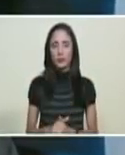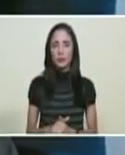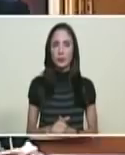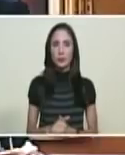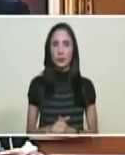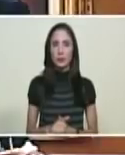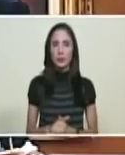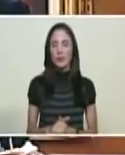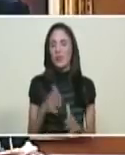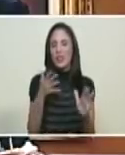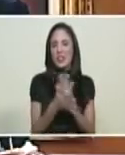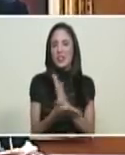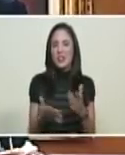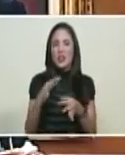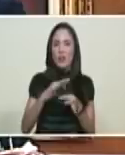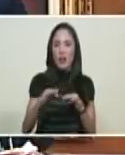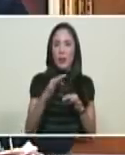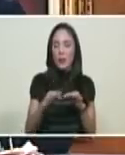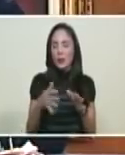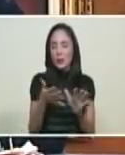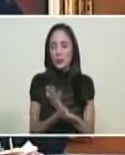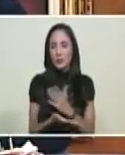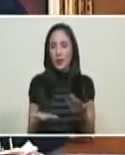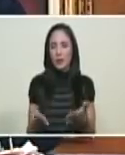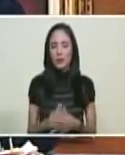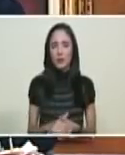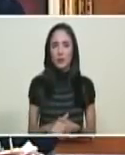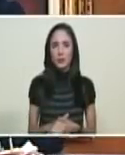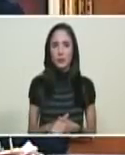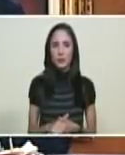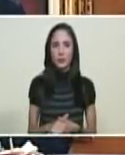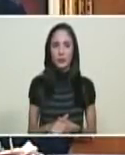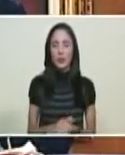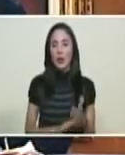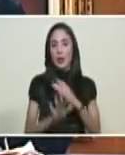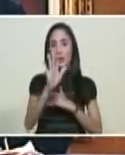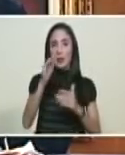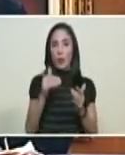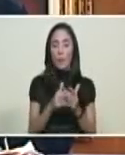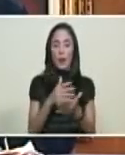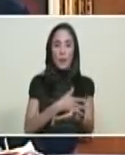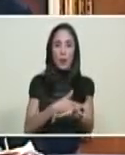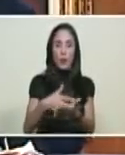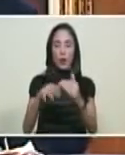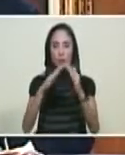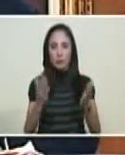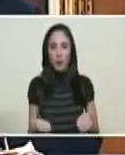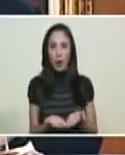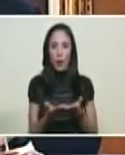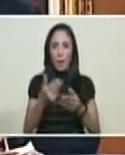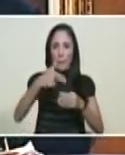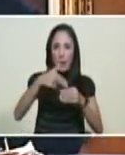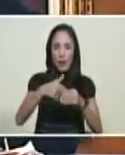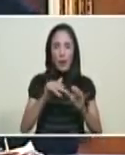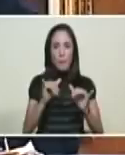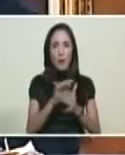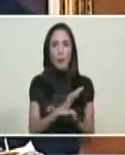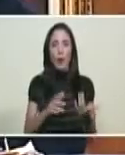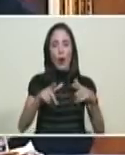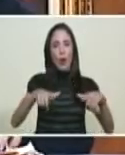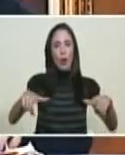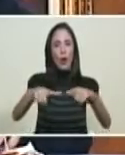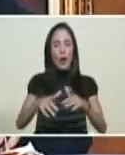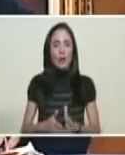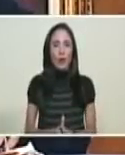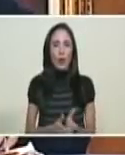hablar del petro y de su sustento en cinco mil millones de barriles y de bloque yacucho es como hablar del